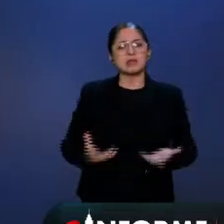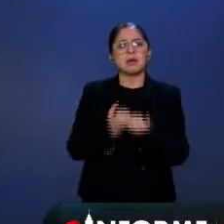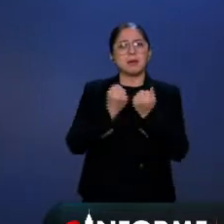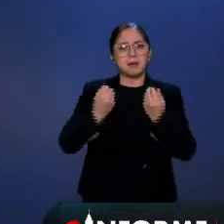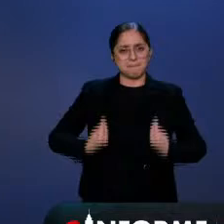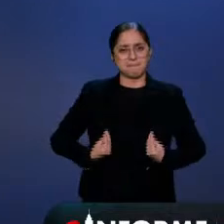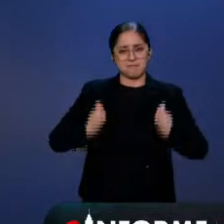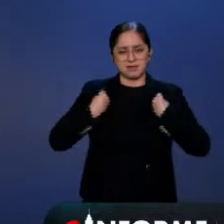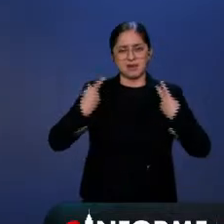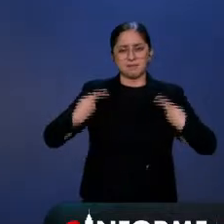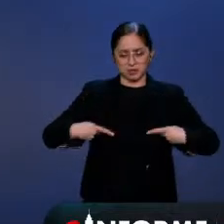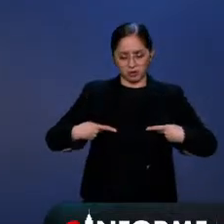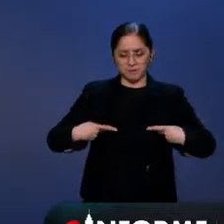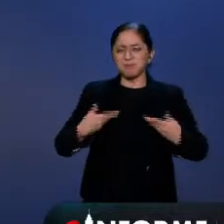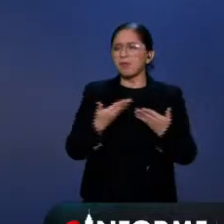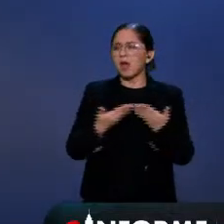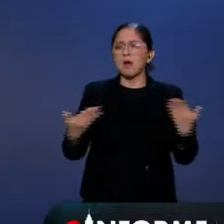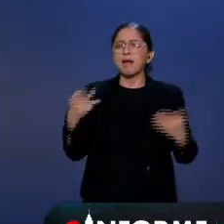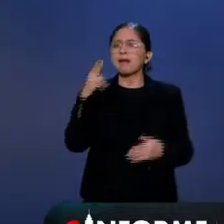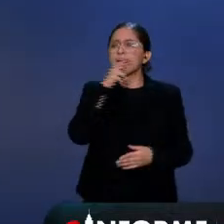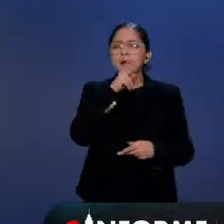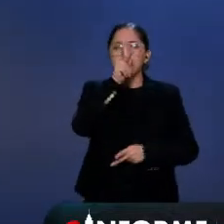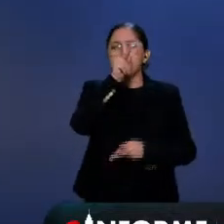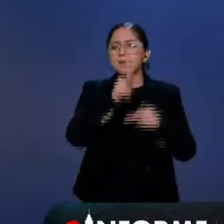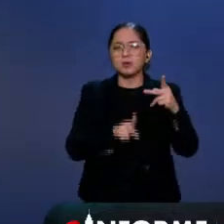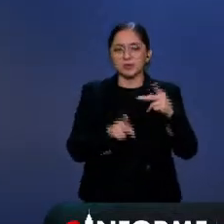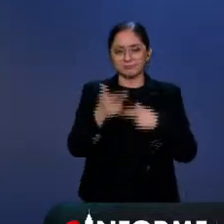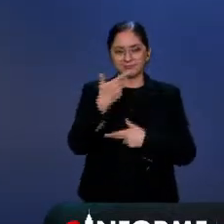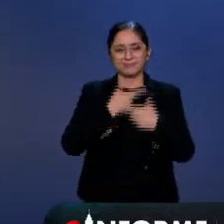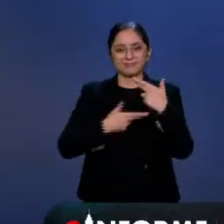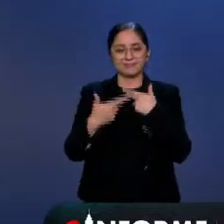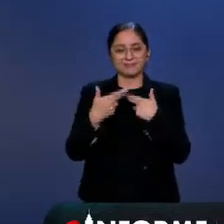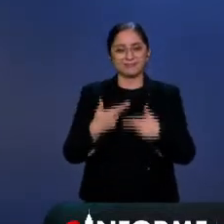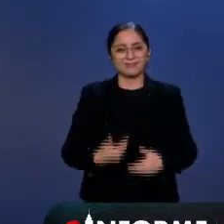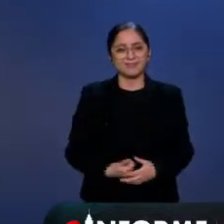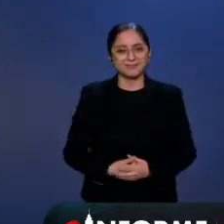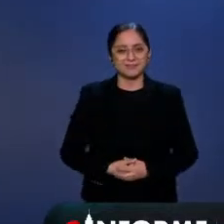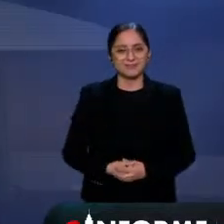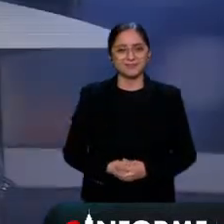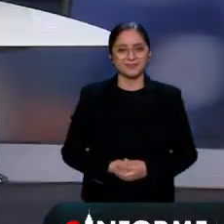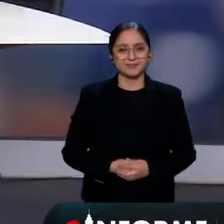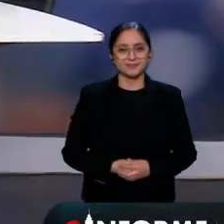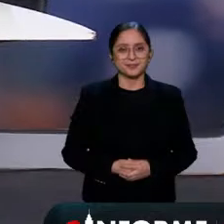Con esta información nosotros nos vamos a una muy breve pausa, no se vaya porque volvemos.